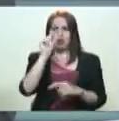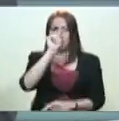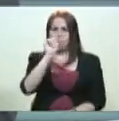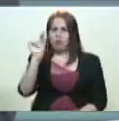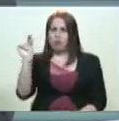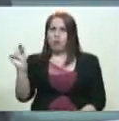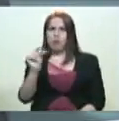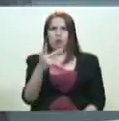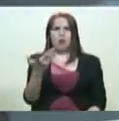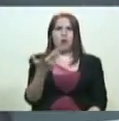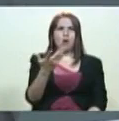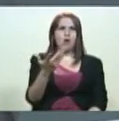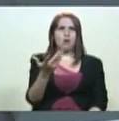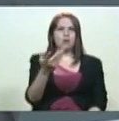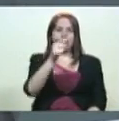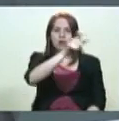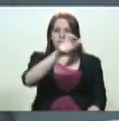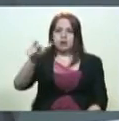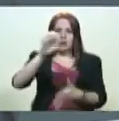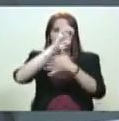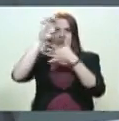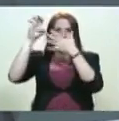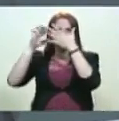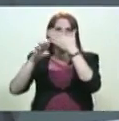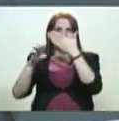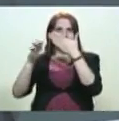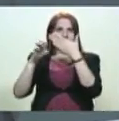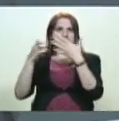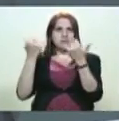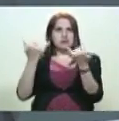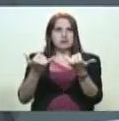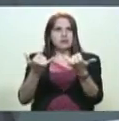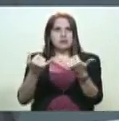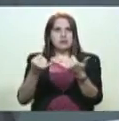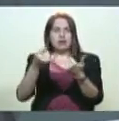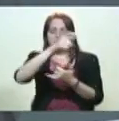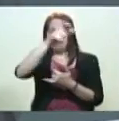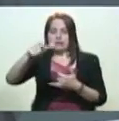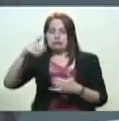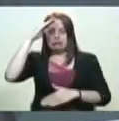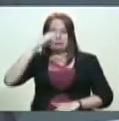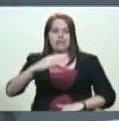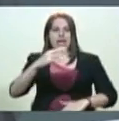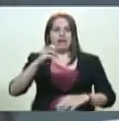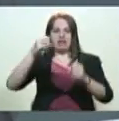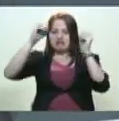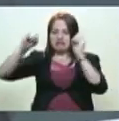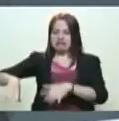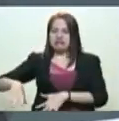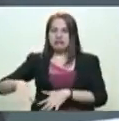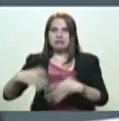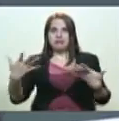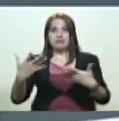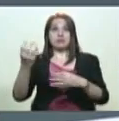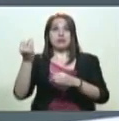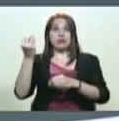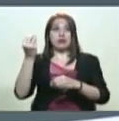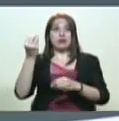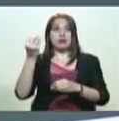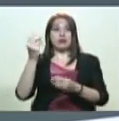elementos que ya habían sido, digamos, dados de baja de la Fuerza Armada Nacional Bolivariana. Algo extremadamente